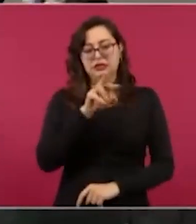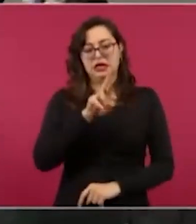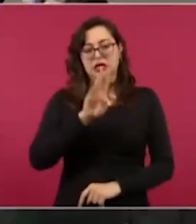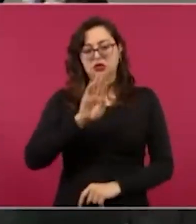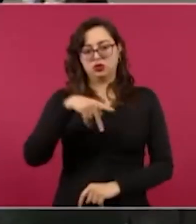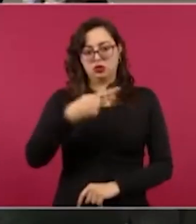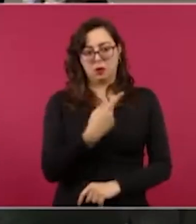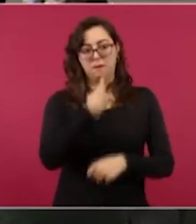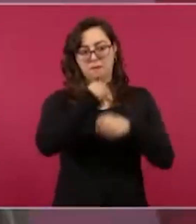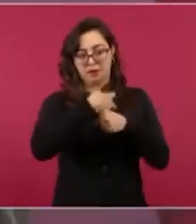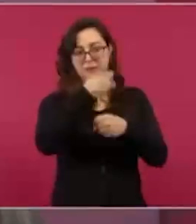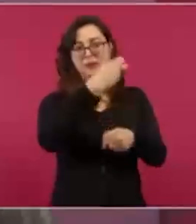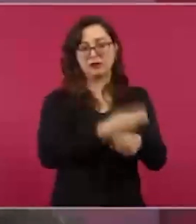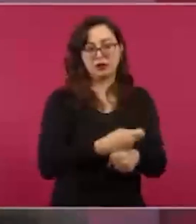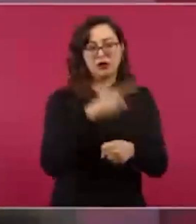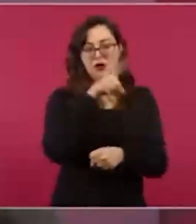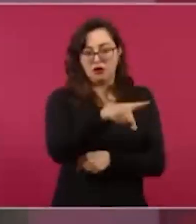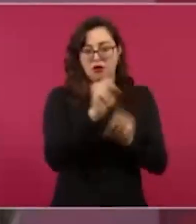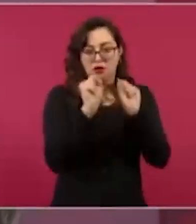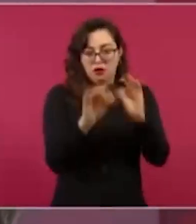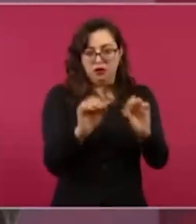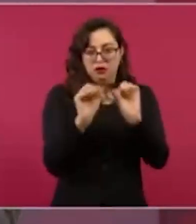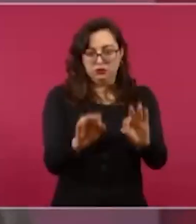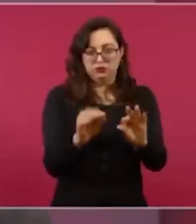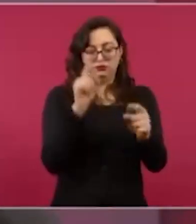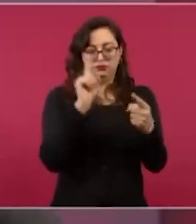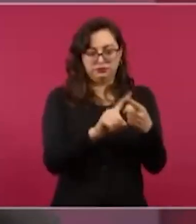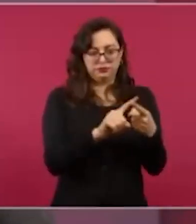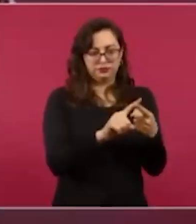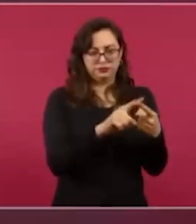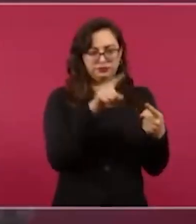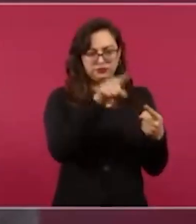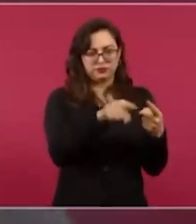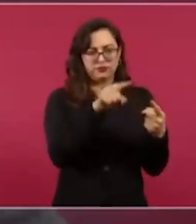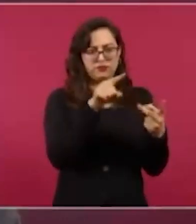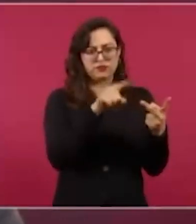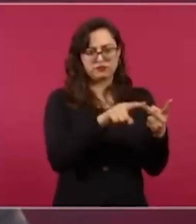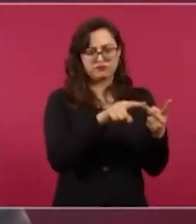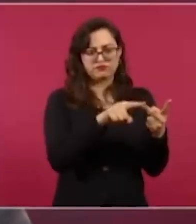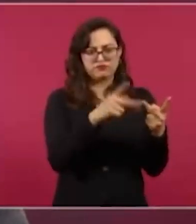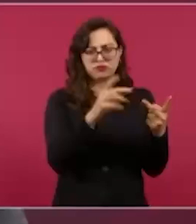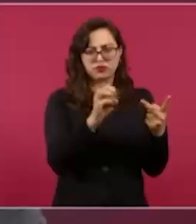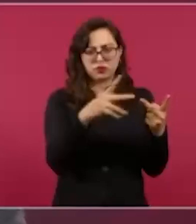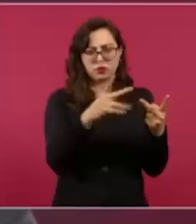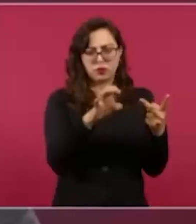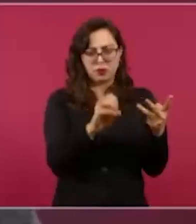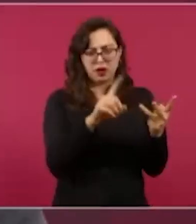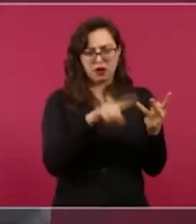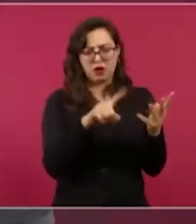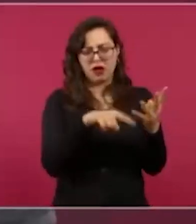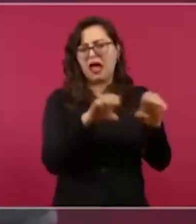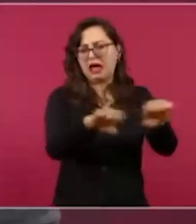canciller Marcelo Ebrard respecto a las mentiras del programa Quédate en México, este le respondió en la conferencia matutina que todo es falso. Por su parte, el